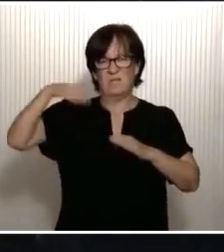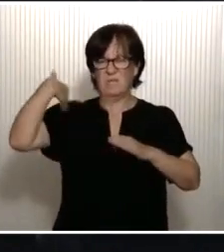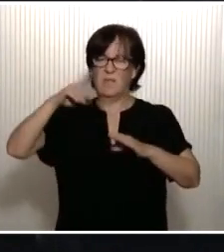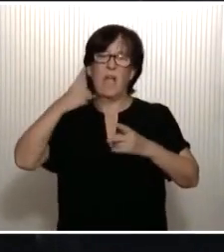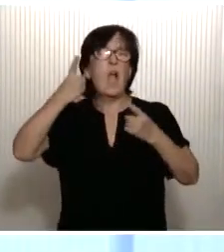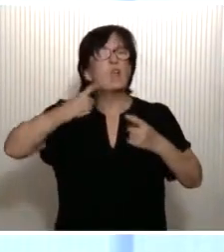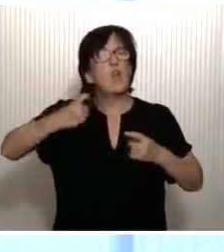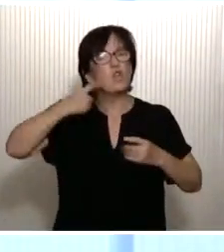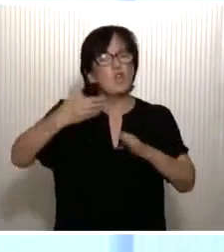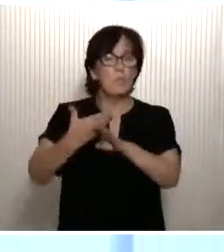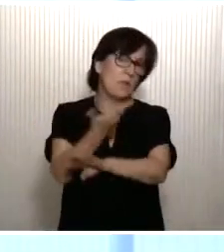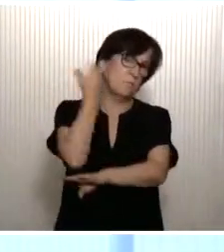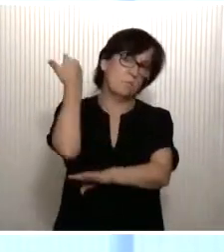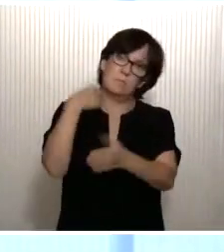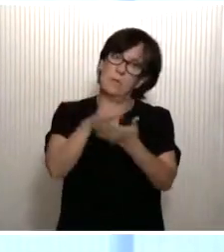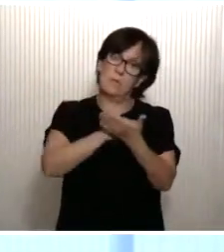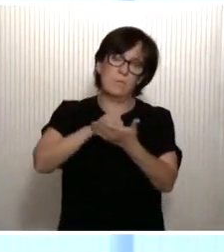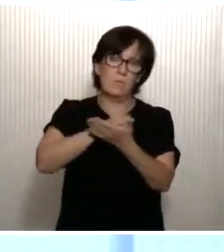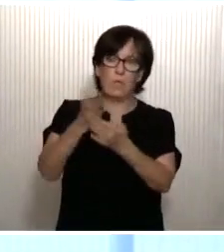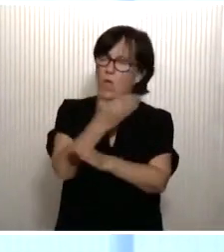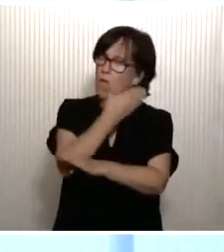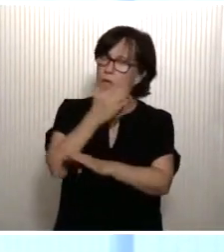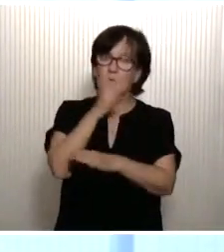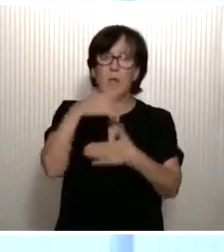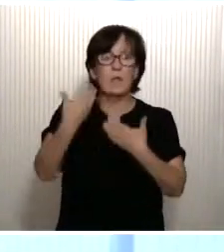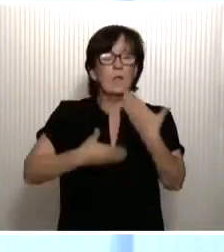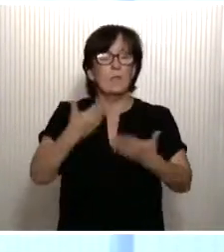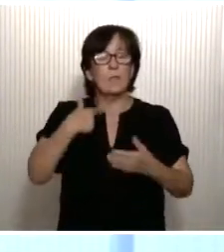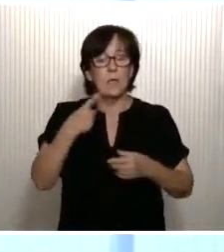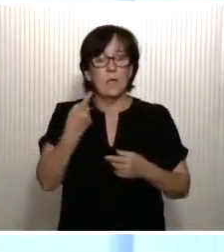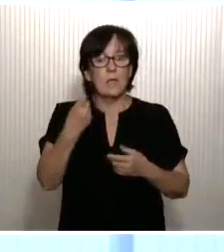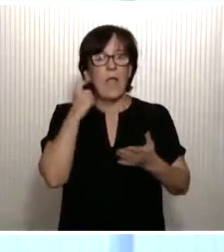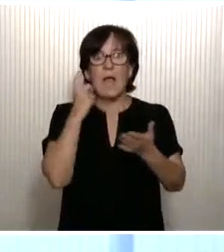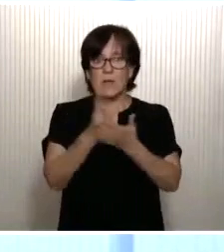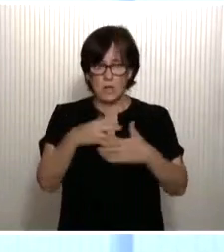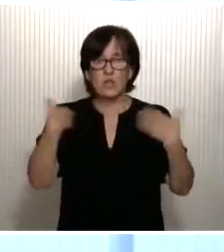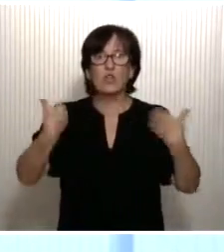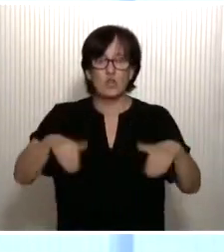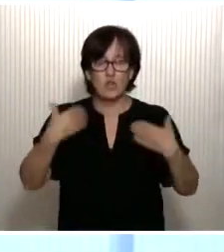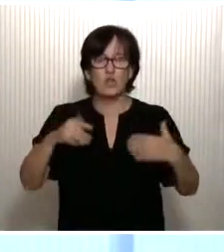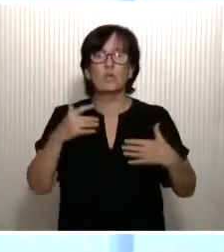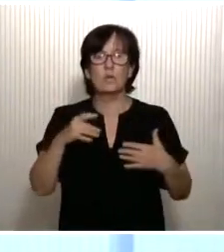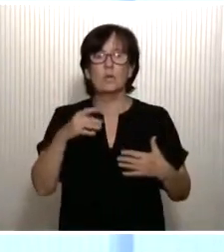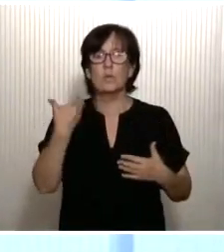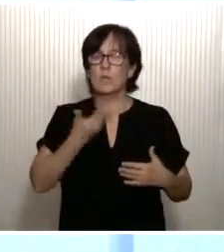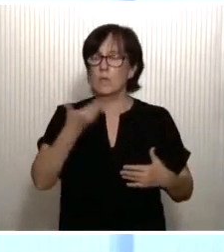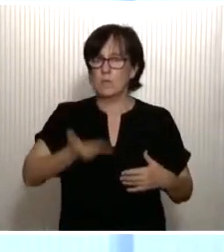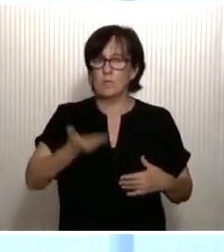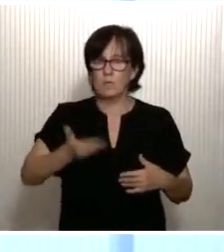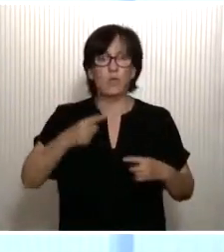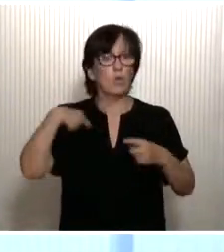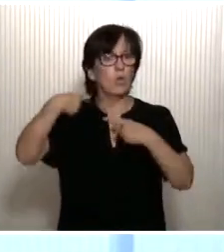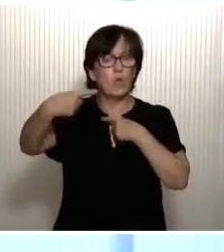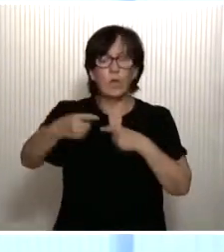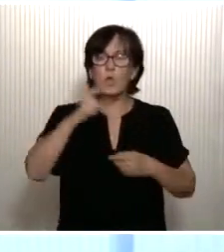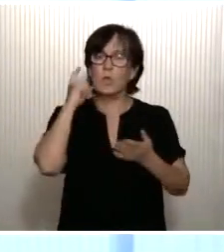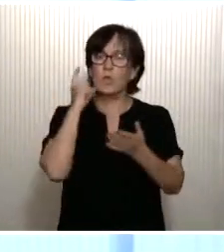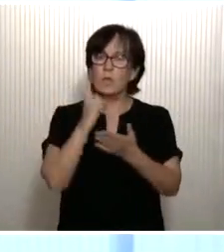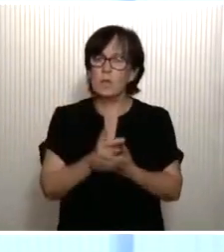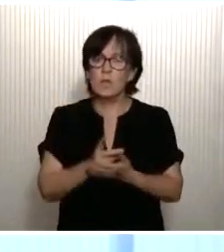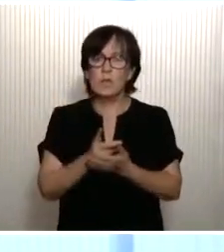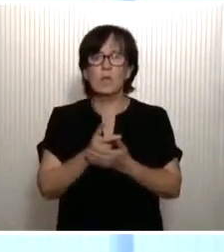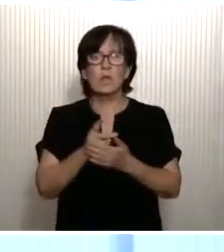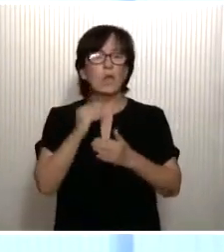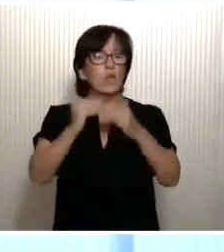hábitos anteriores a la pandemia. Porque nos aguardan retos enormes, retos inimaginables, retos